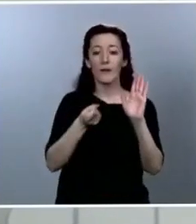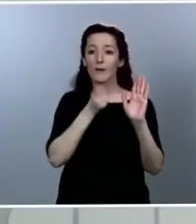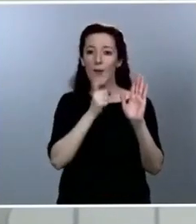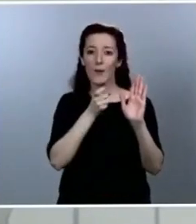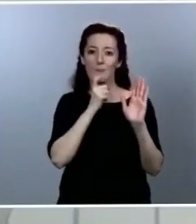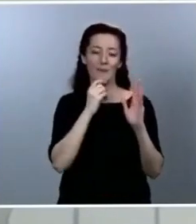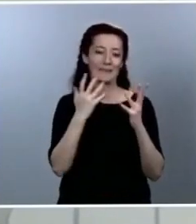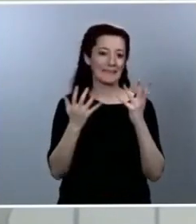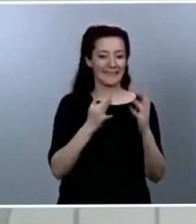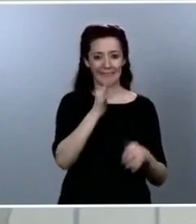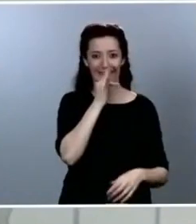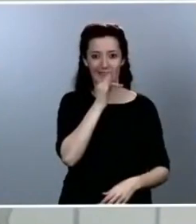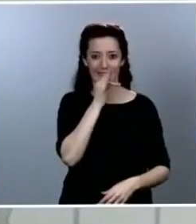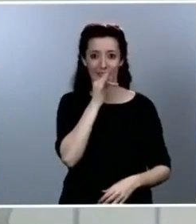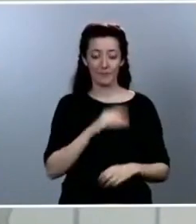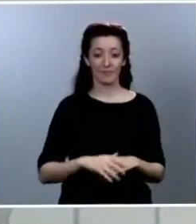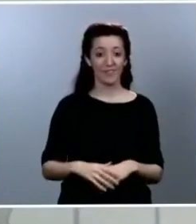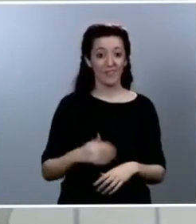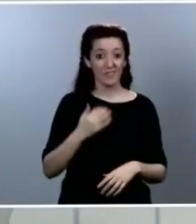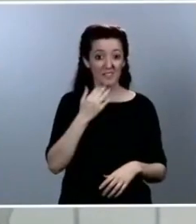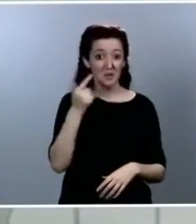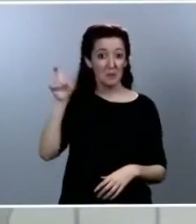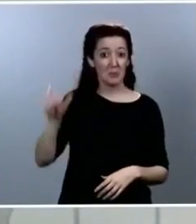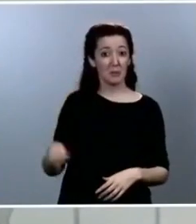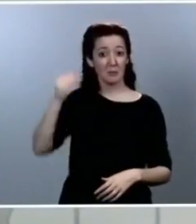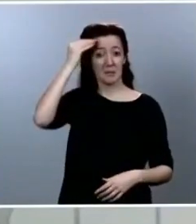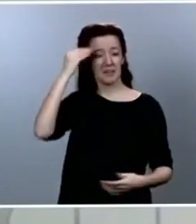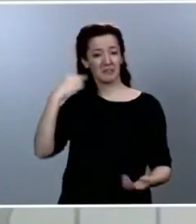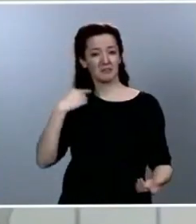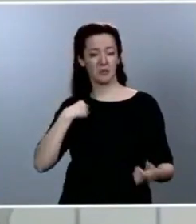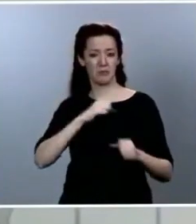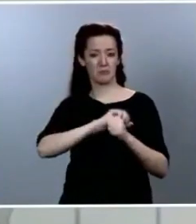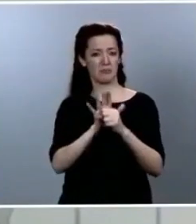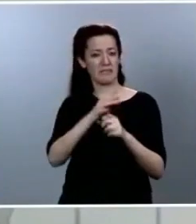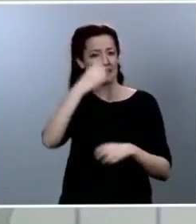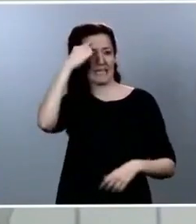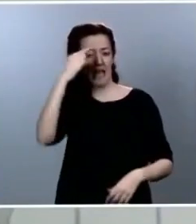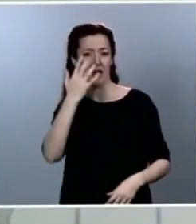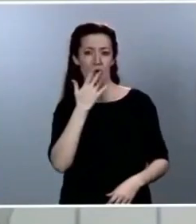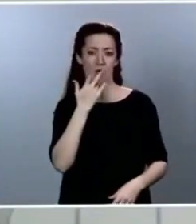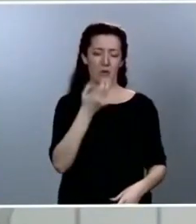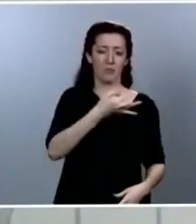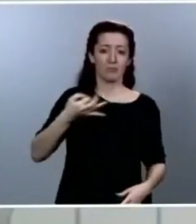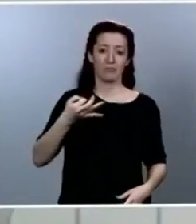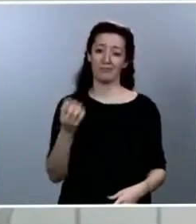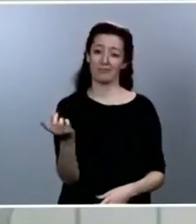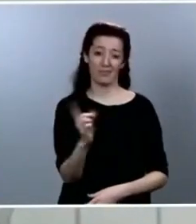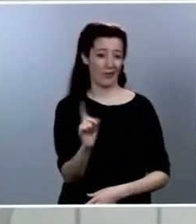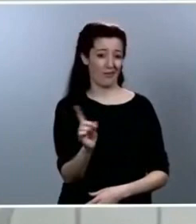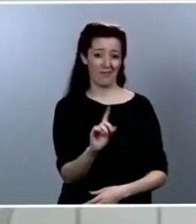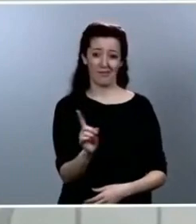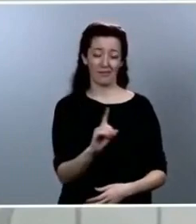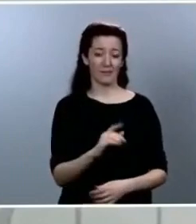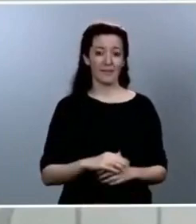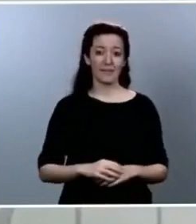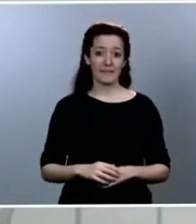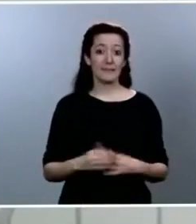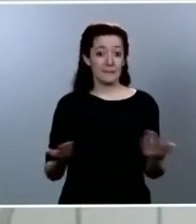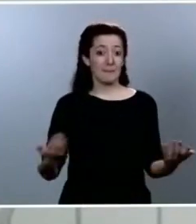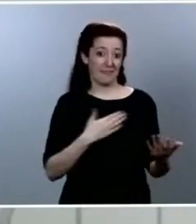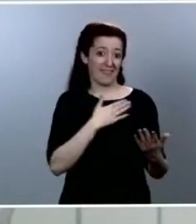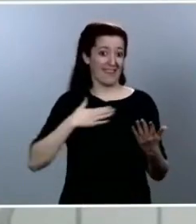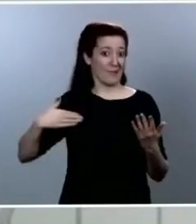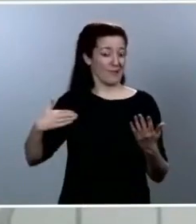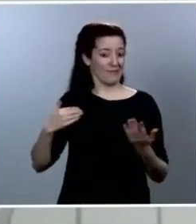no aprenderá nada. Y por eso la pregunta que me gustaría en esta comparecencia responder es esta. ¿Cómo será